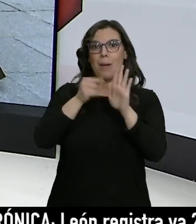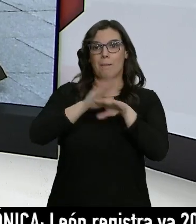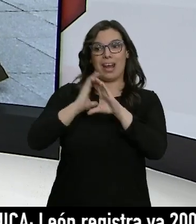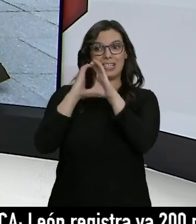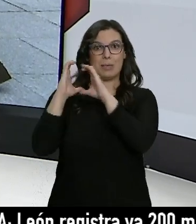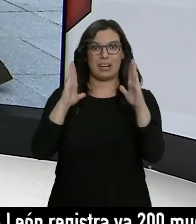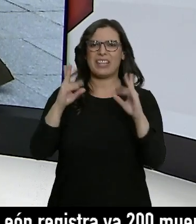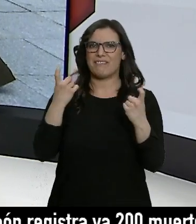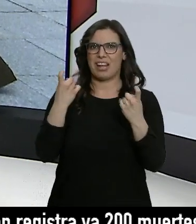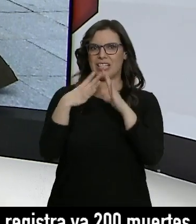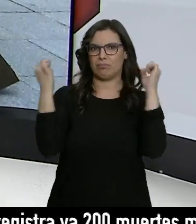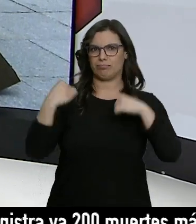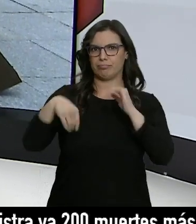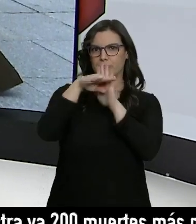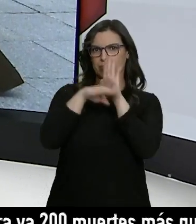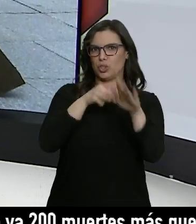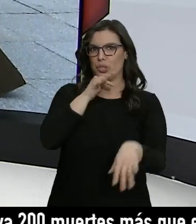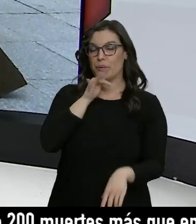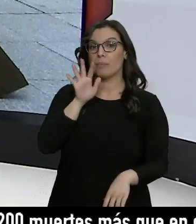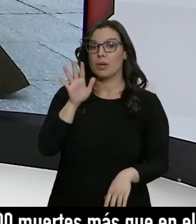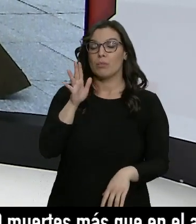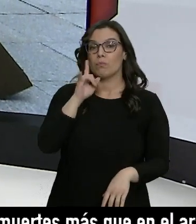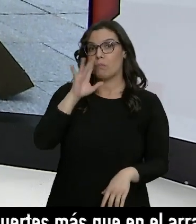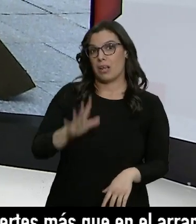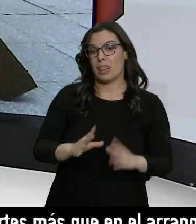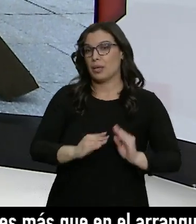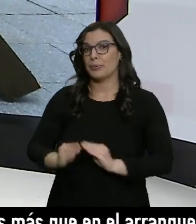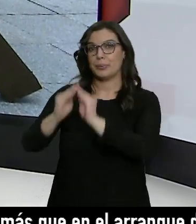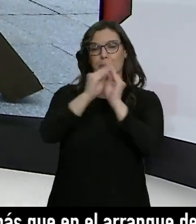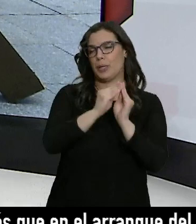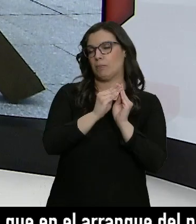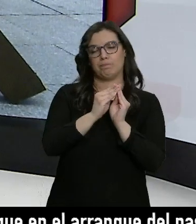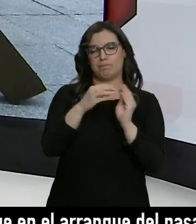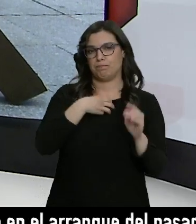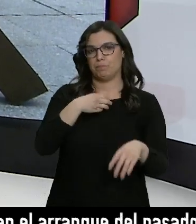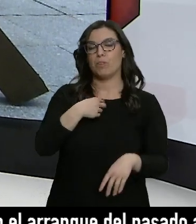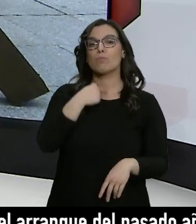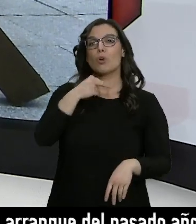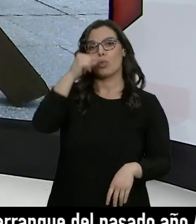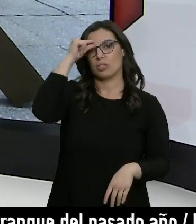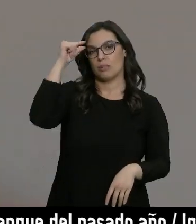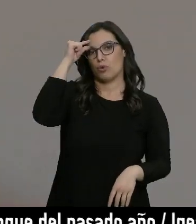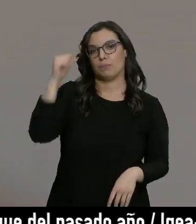aún está por definir, pero de momento no parece que vaya a ser una estrategia posible, según Fernando Simón.